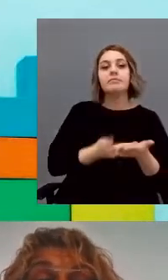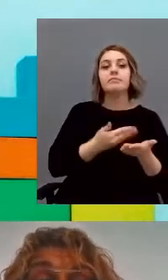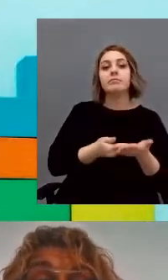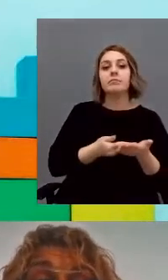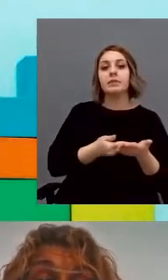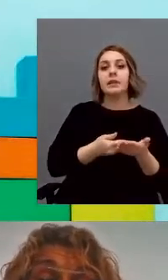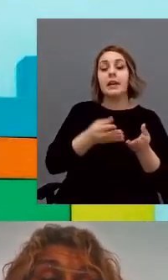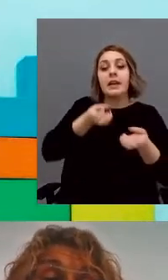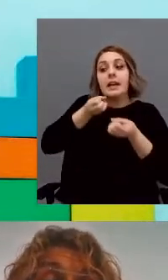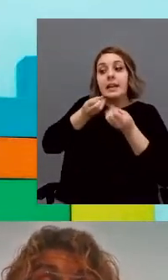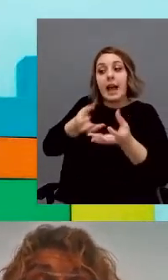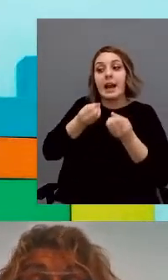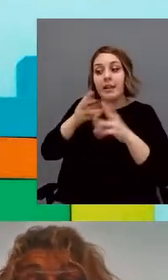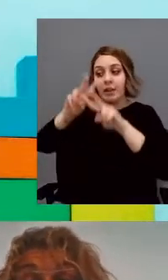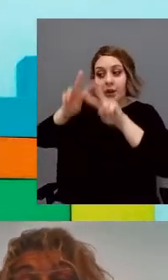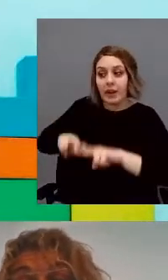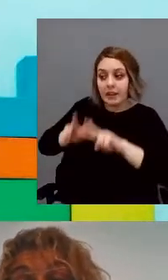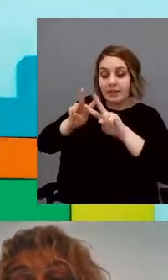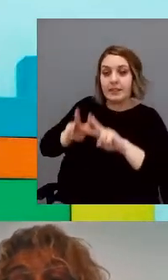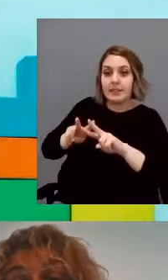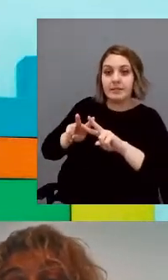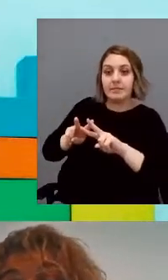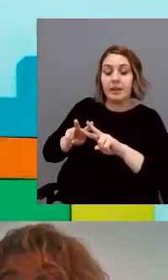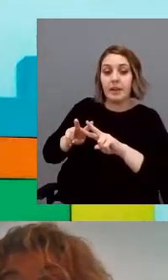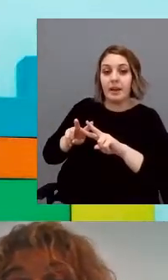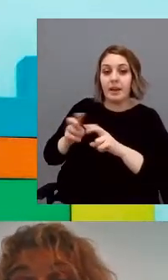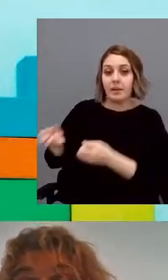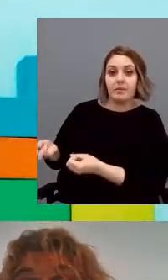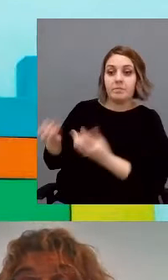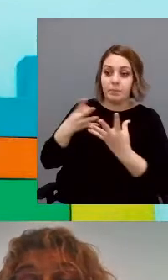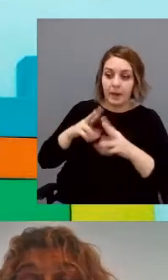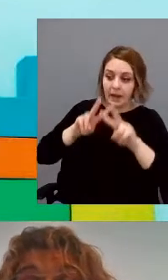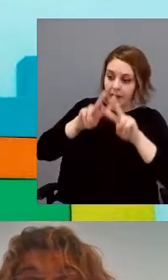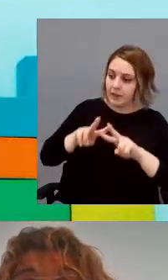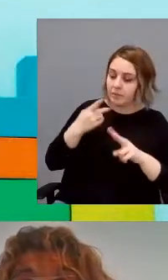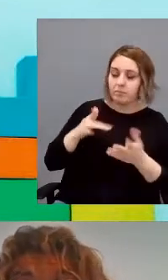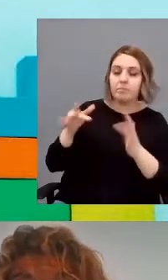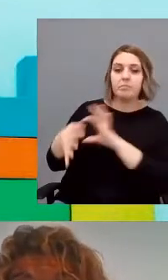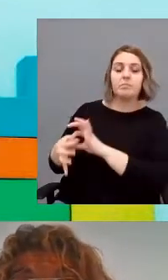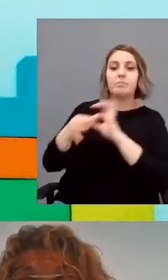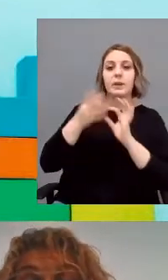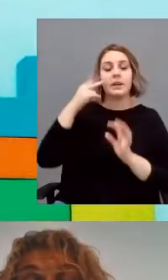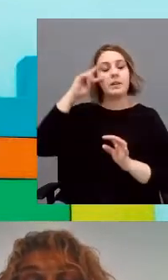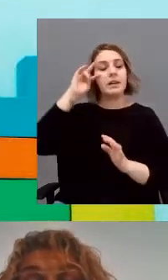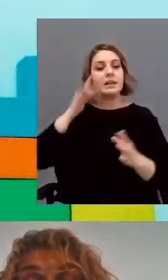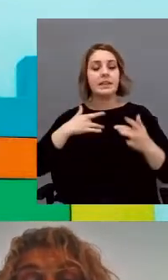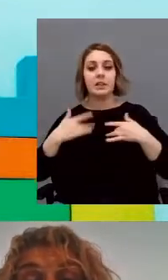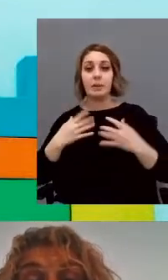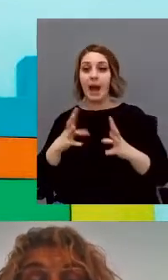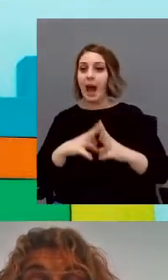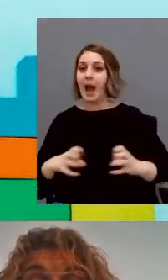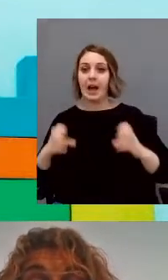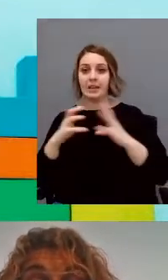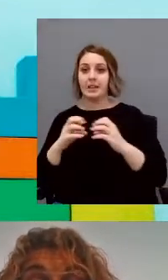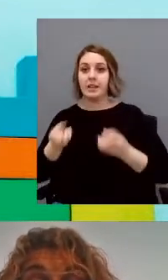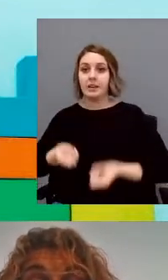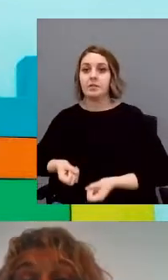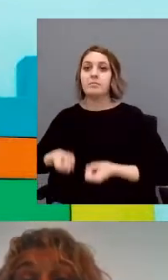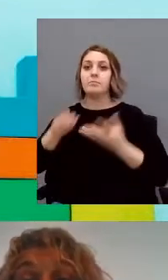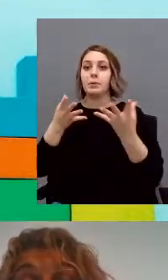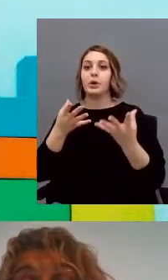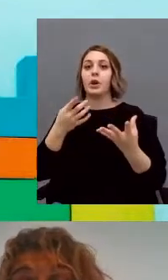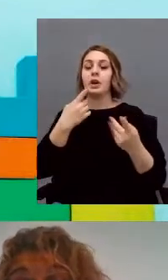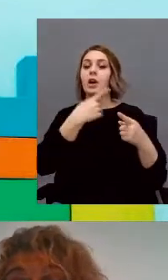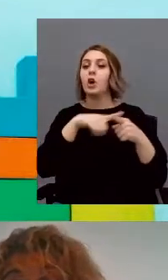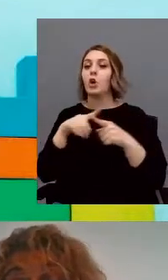de las narraciones analizadas de los niños y adolescentes se relacionan con experiencias, conductas y síntomas de ansiedad manifestados en los distintos